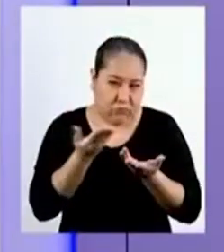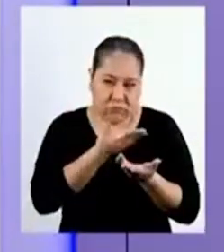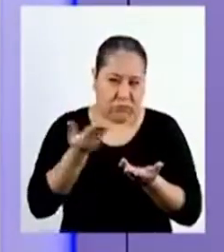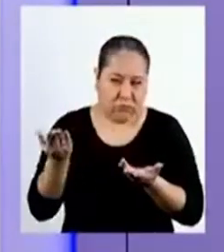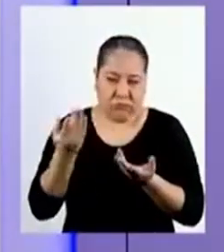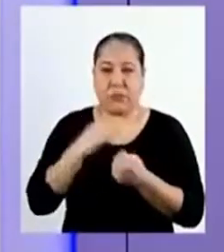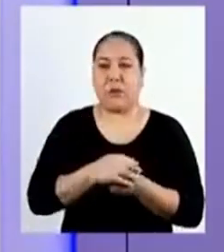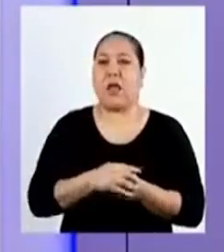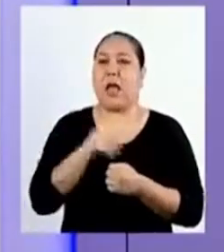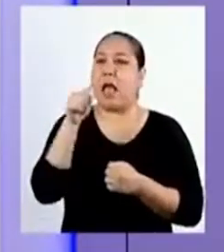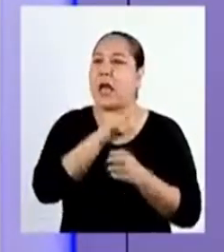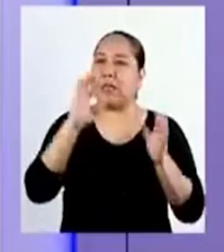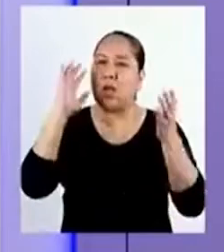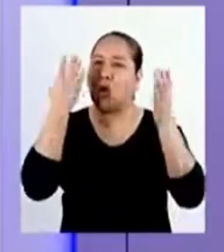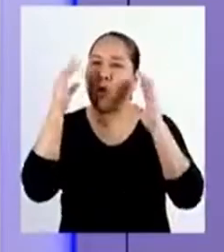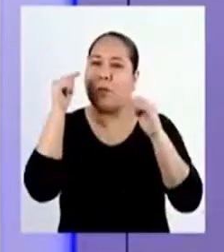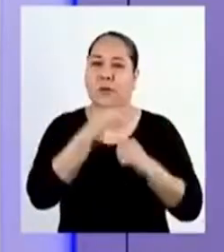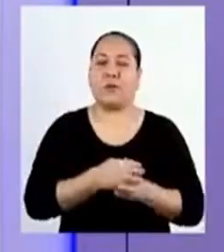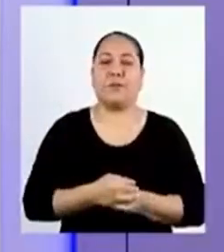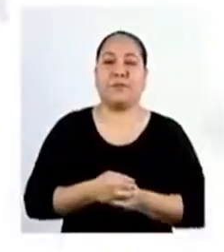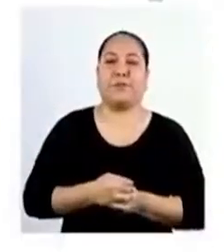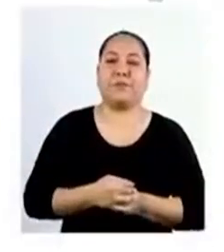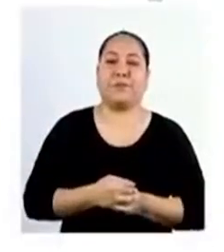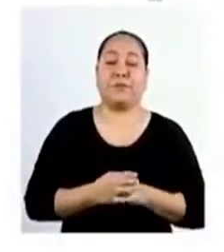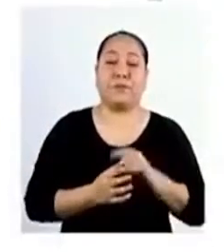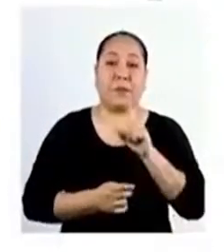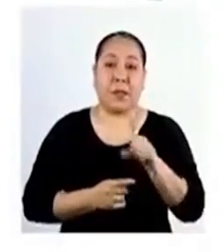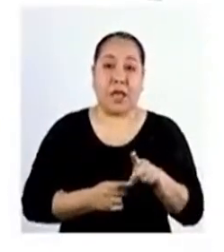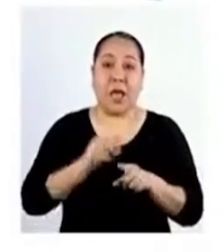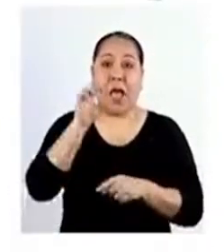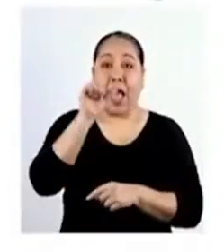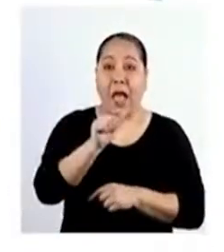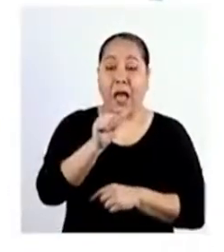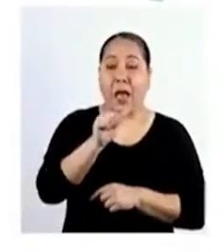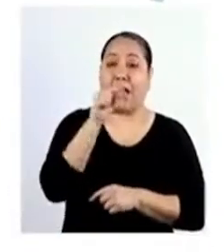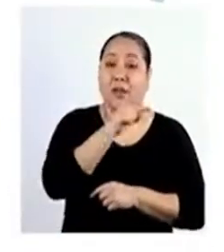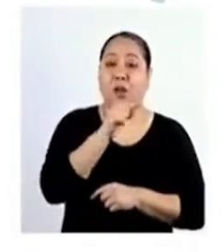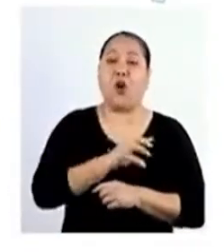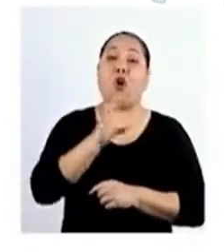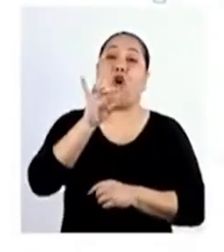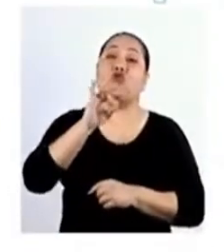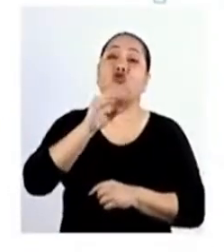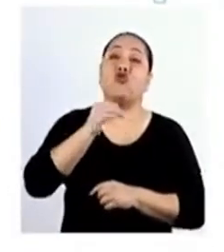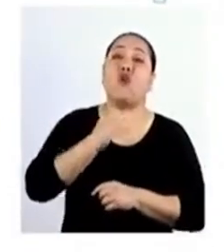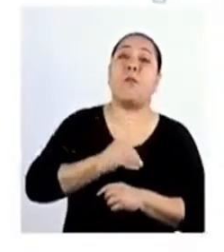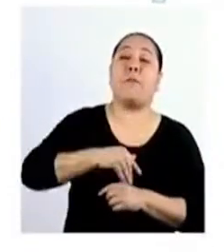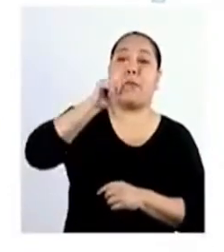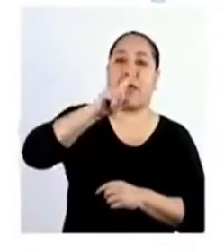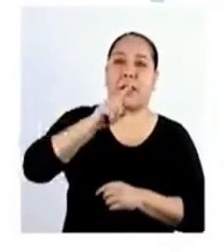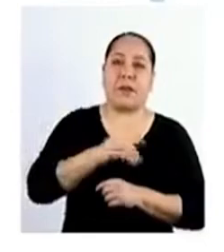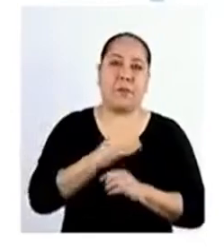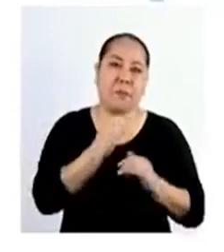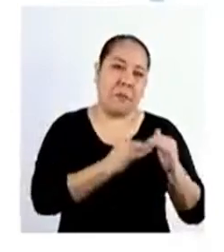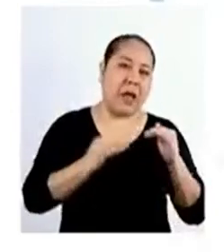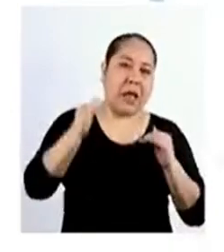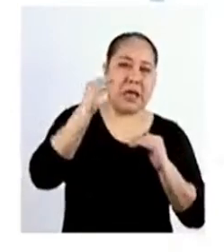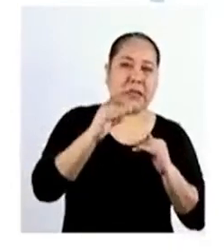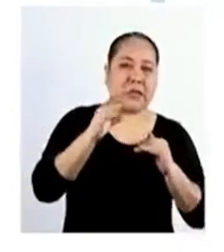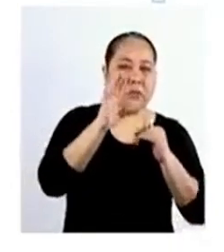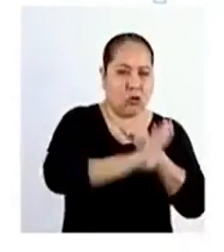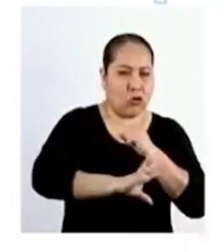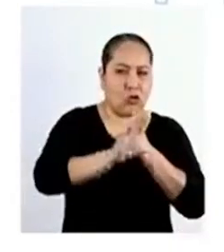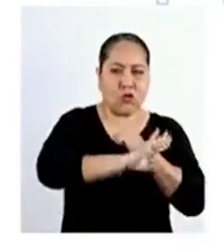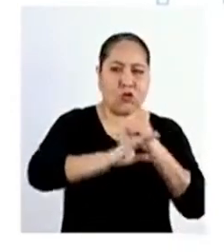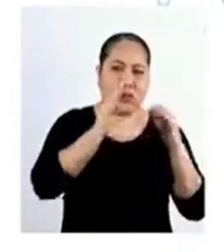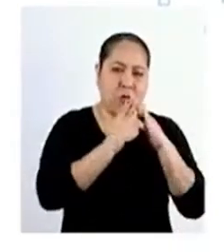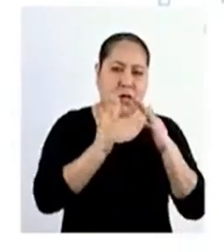caso Haciendo esta comparación El costo de 8.000 soles Es mayor que la seguridad Y comodidad de